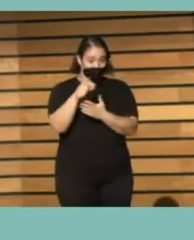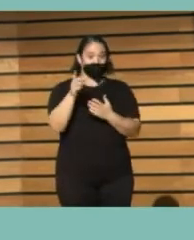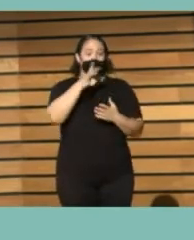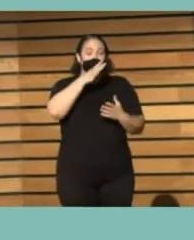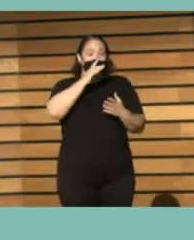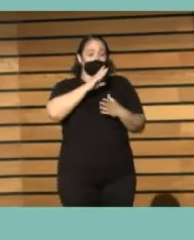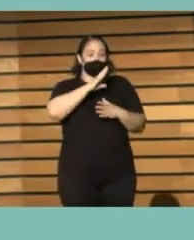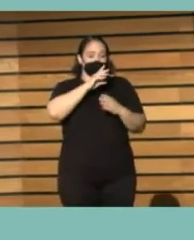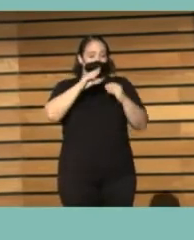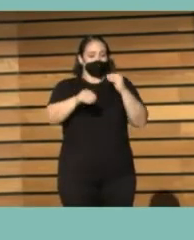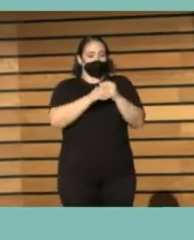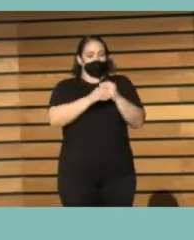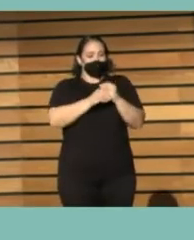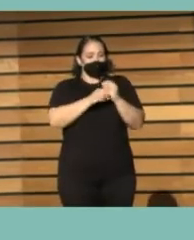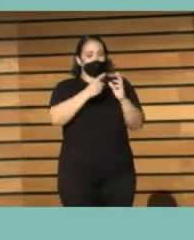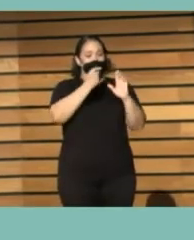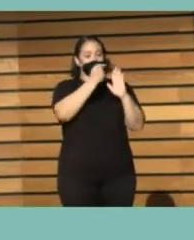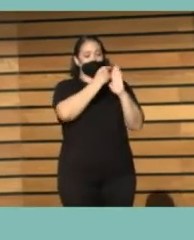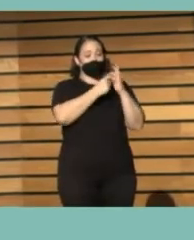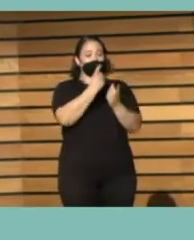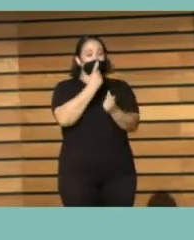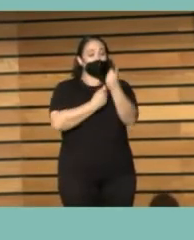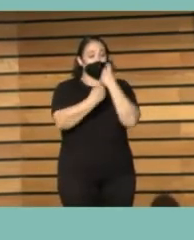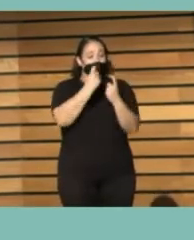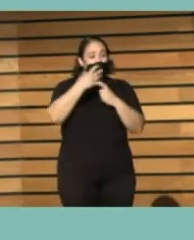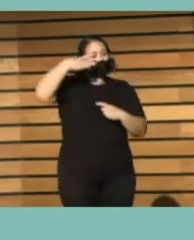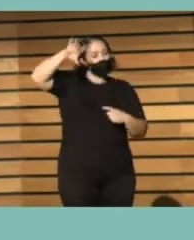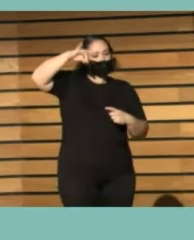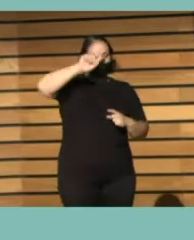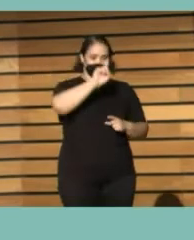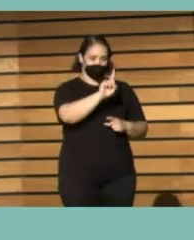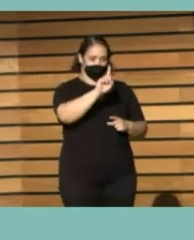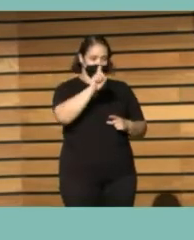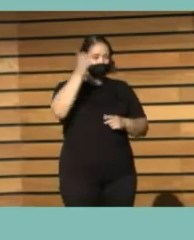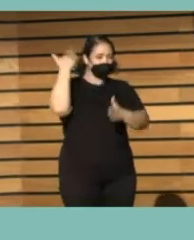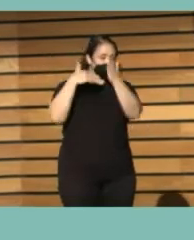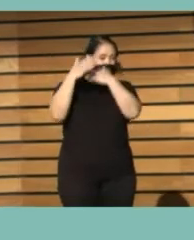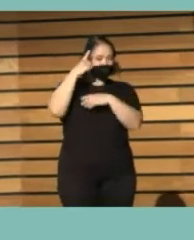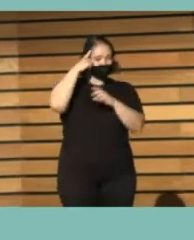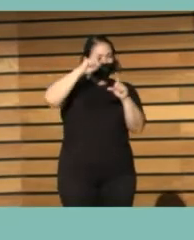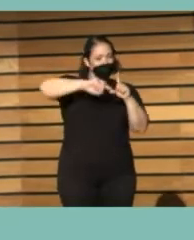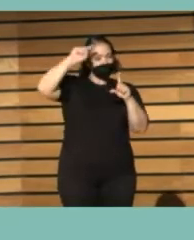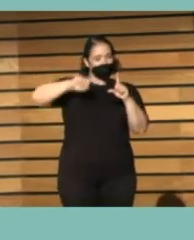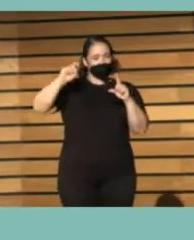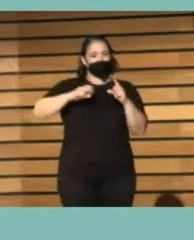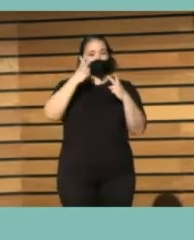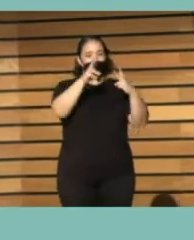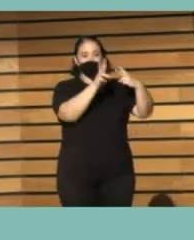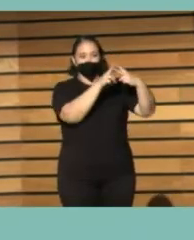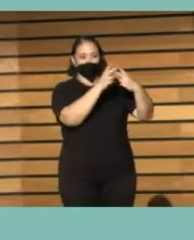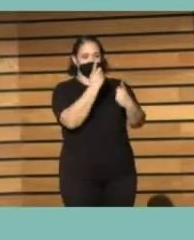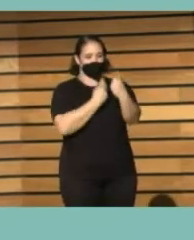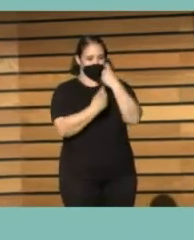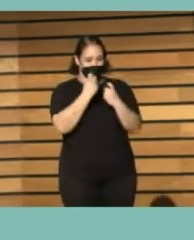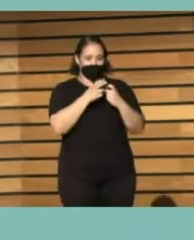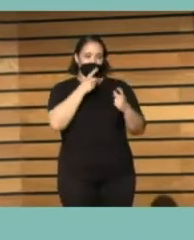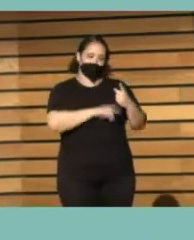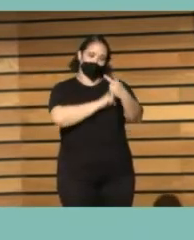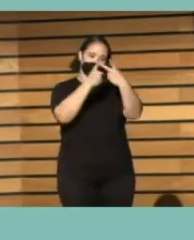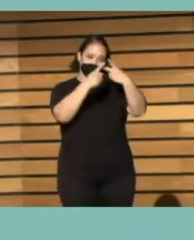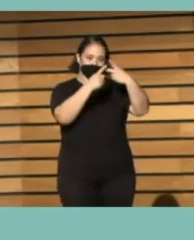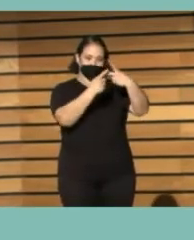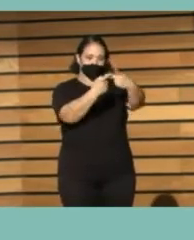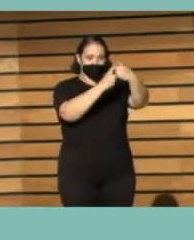deberéis cumplimentar un único cuestionario anual, que antes sabéis que el año que había estadística del INE había que cumplimentar dos, porque los datos